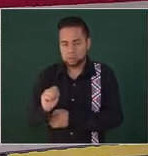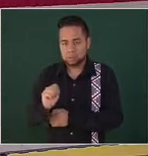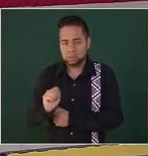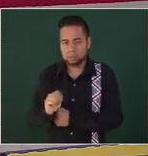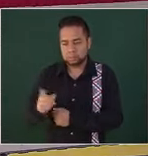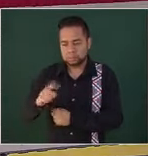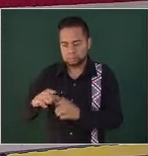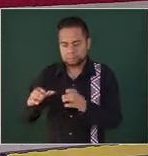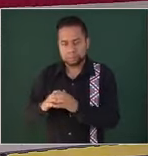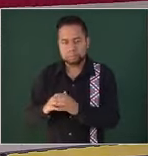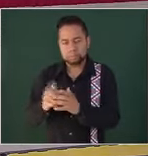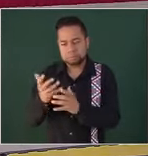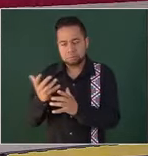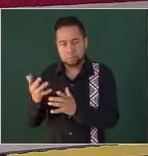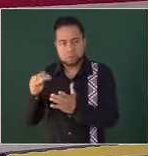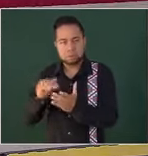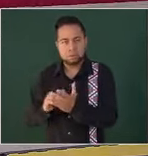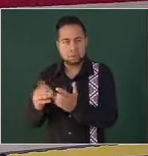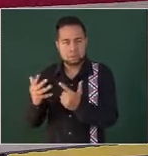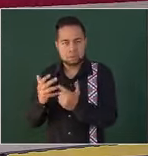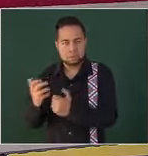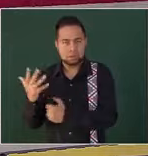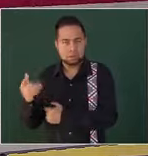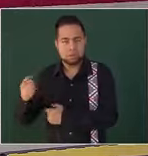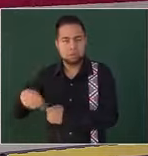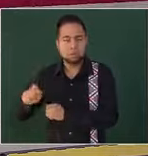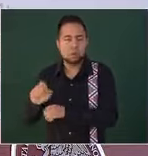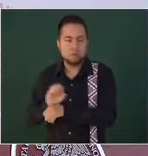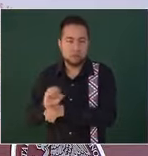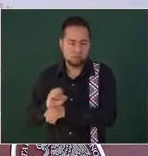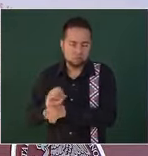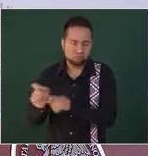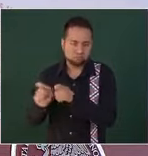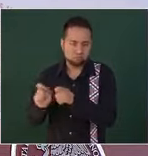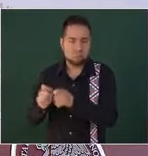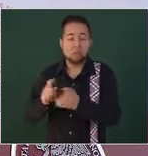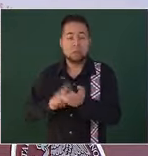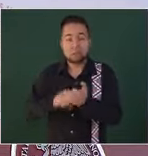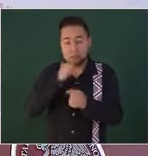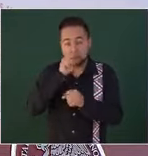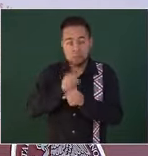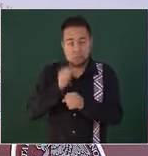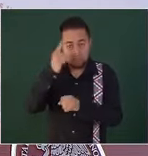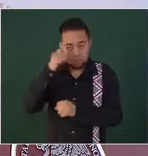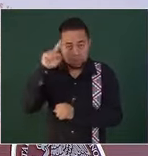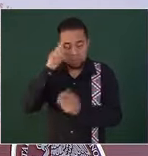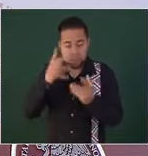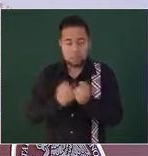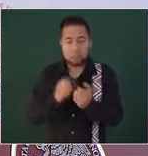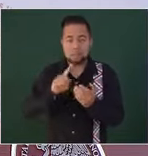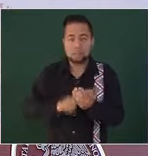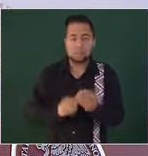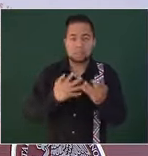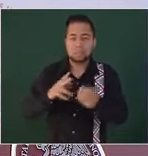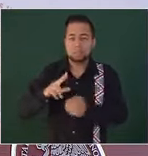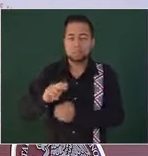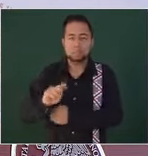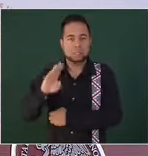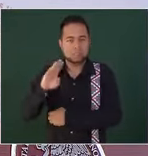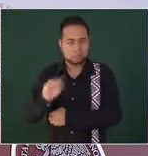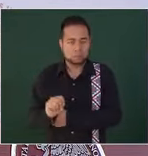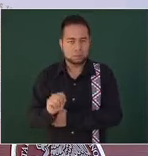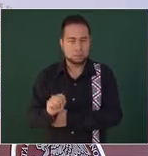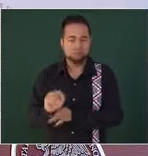de ellos cinco mil 705 son operativos, de la Secretaría de Marina, mil 989